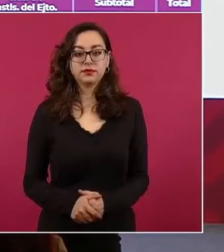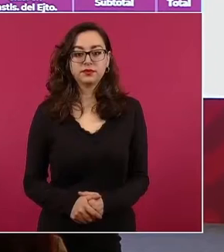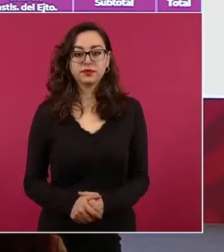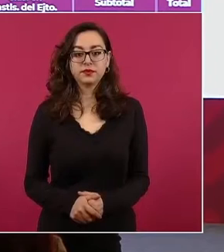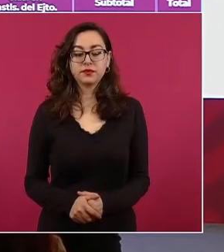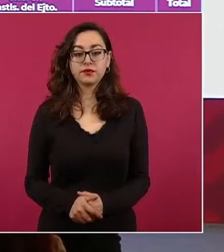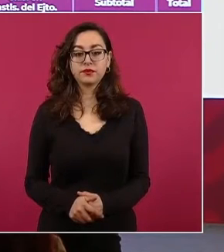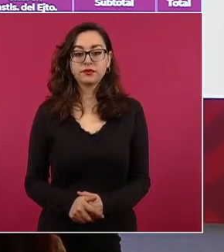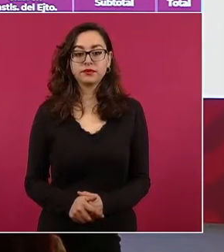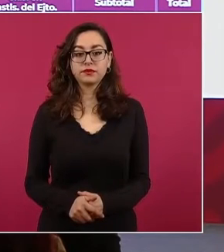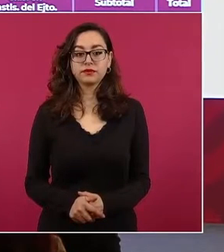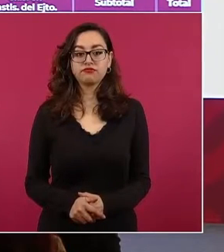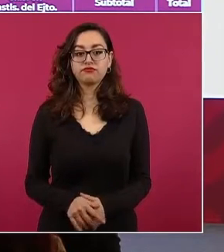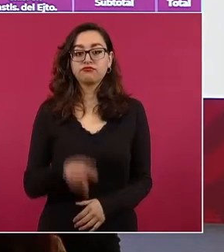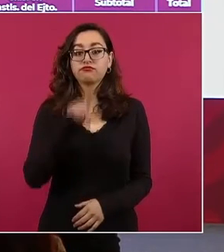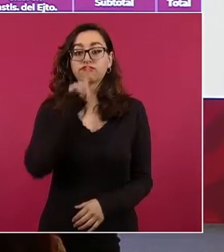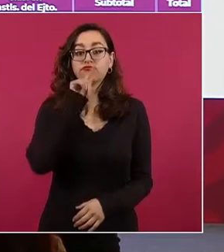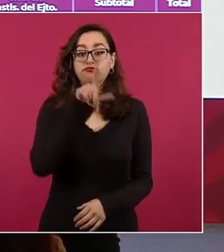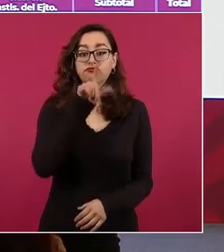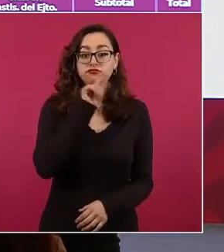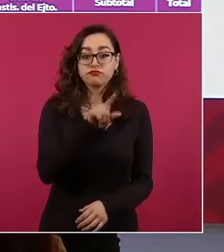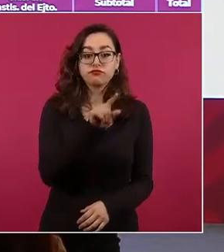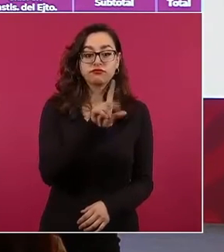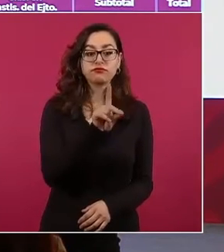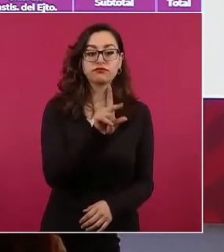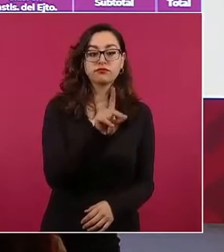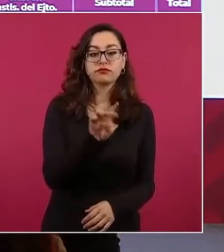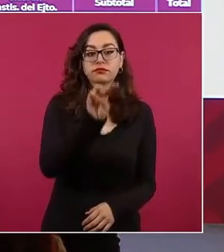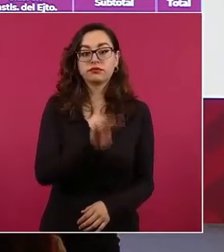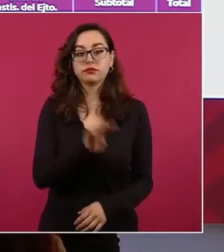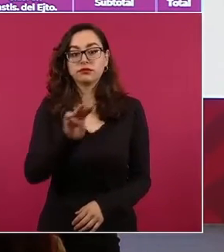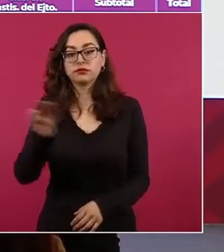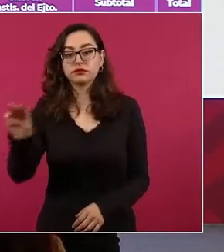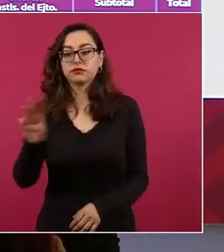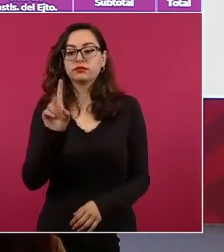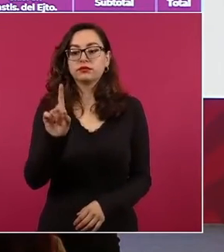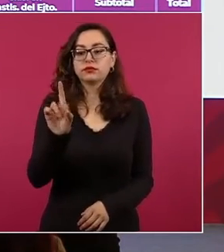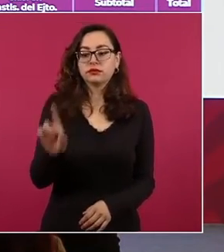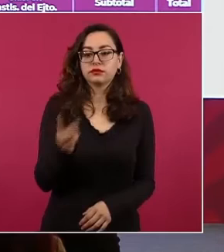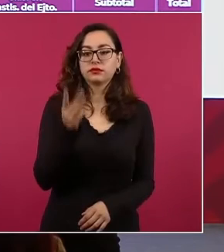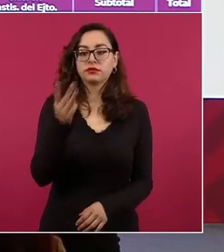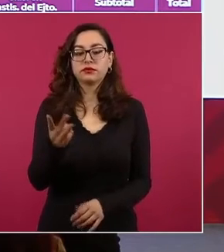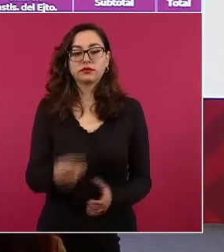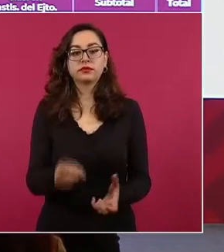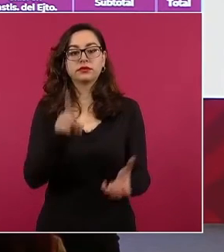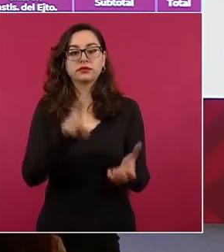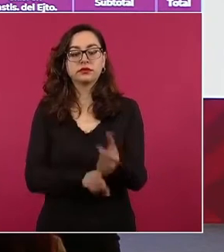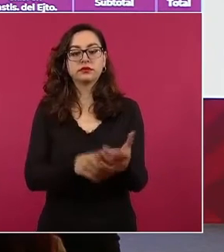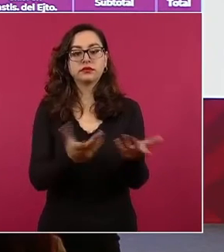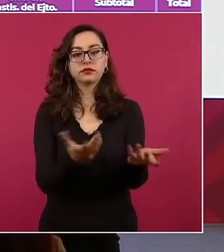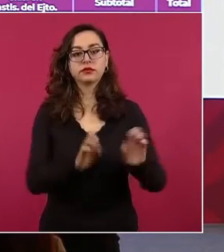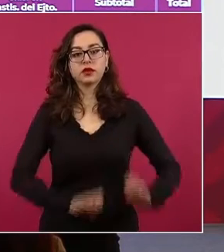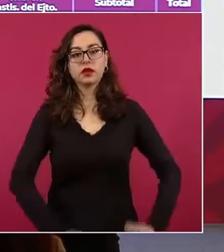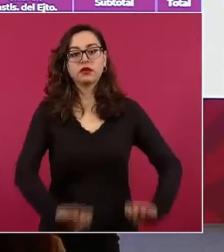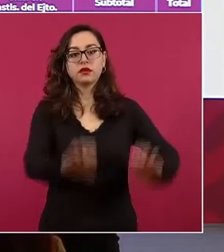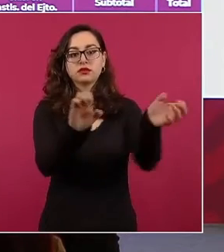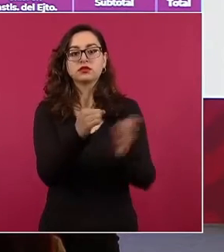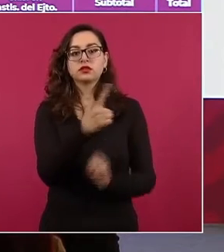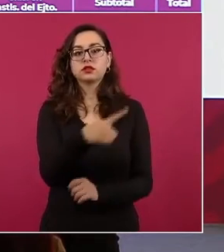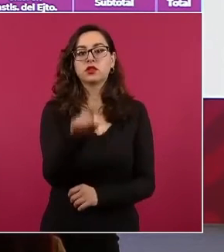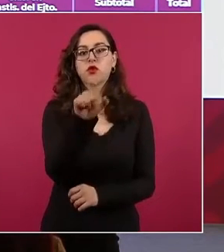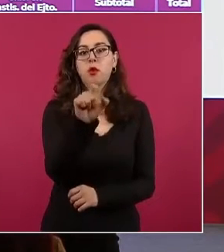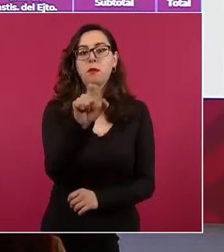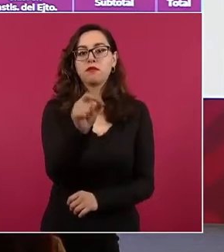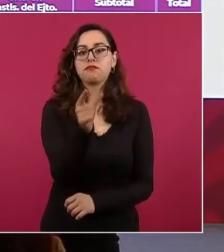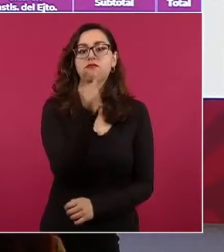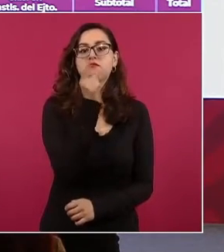Y son 120 elementos por cuartel. Todo